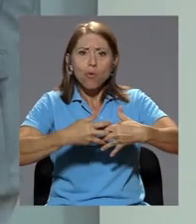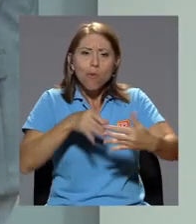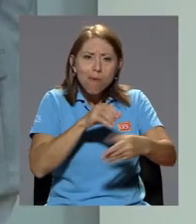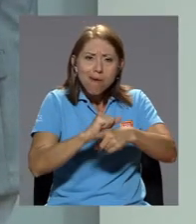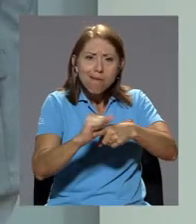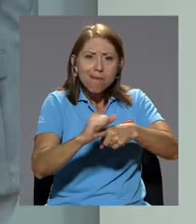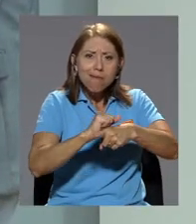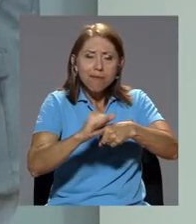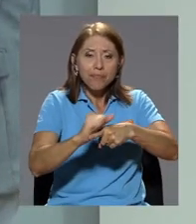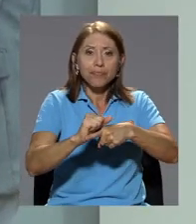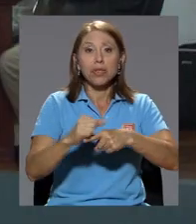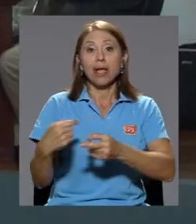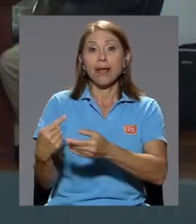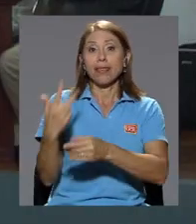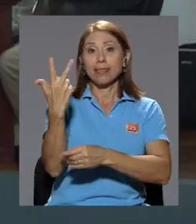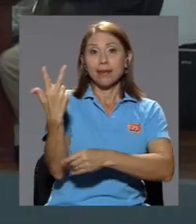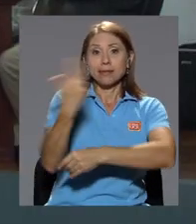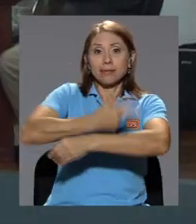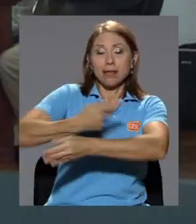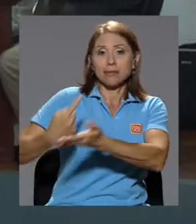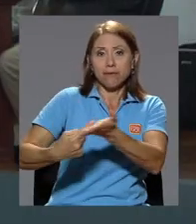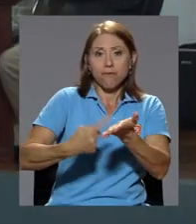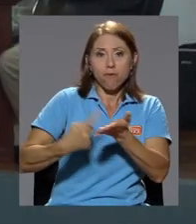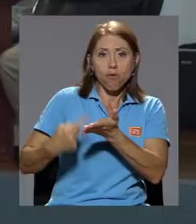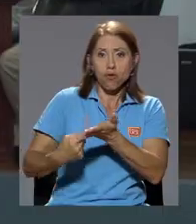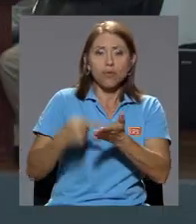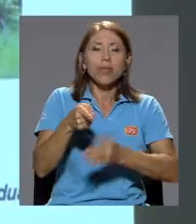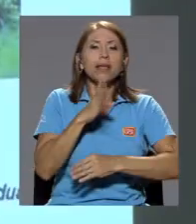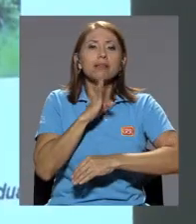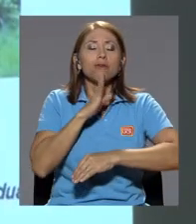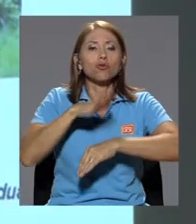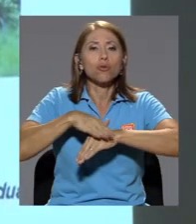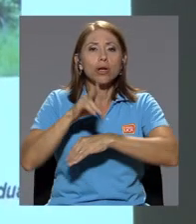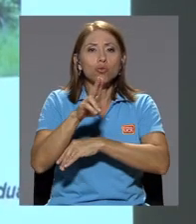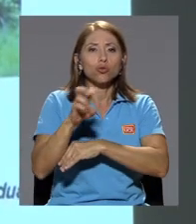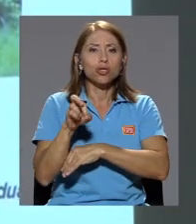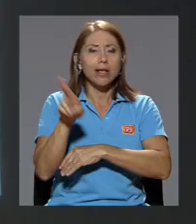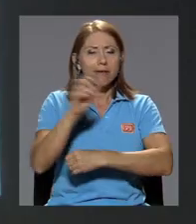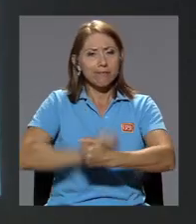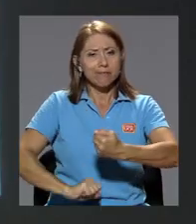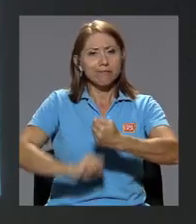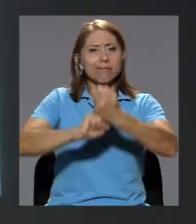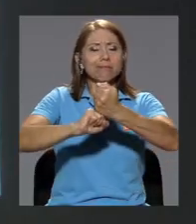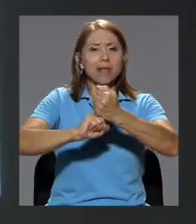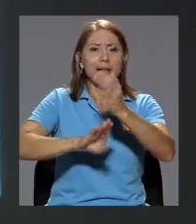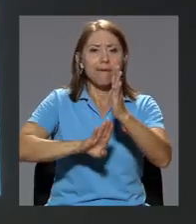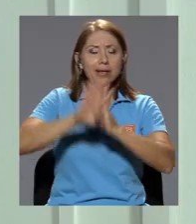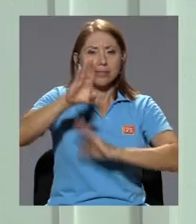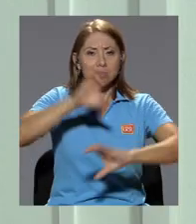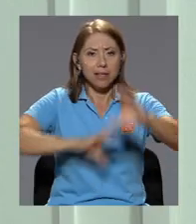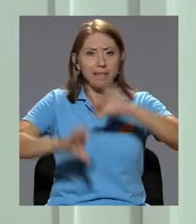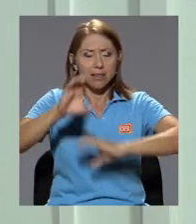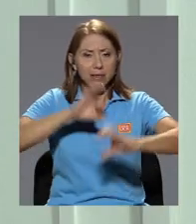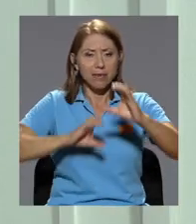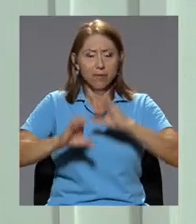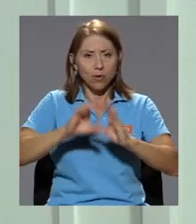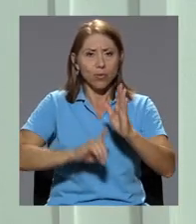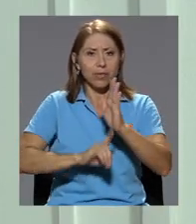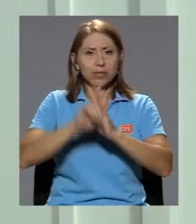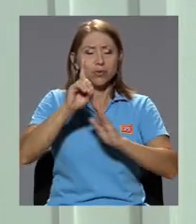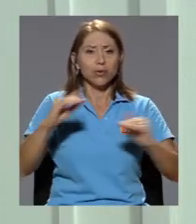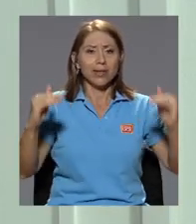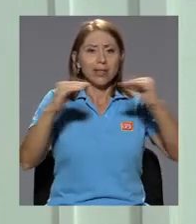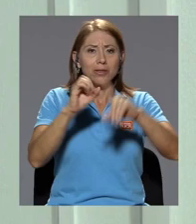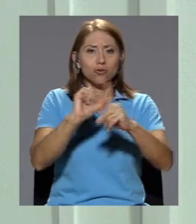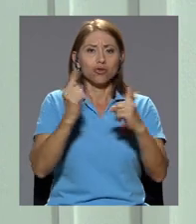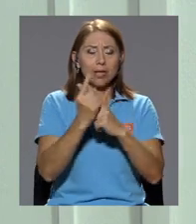foro se desarrolló durante tres días y rescató el aporte de la UCR en el avance científico y el desarrollo de la equidad social, a través de